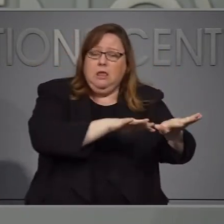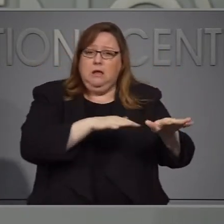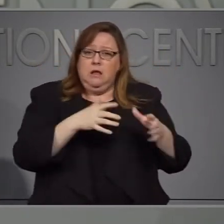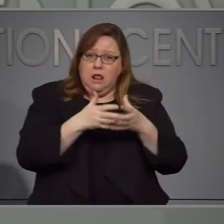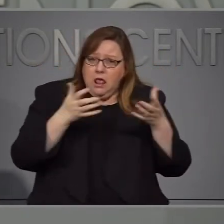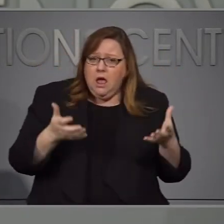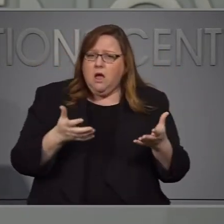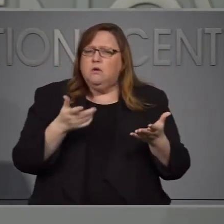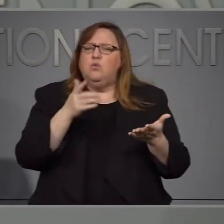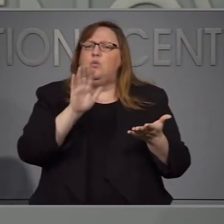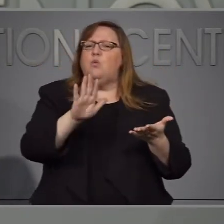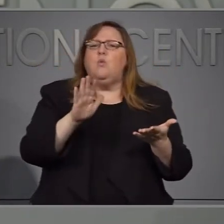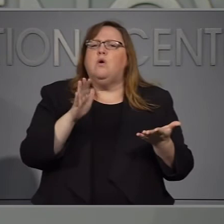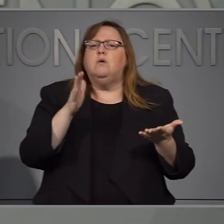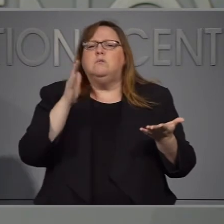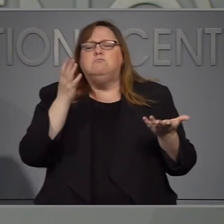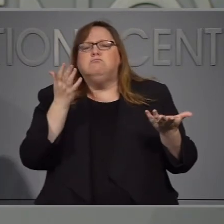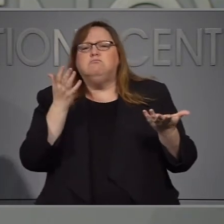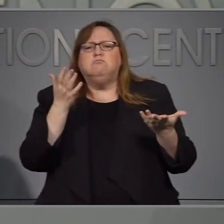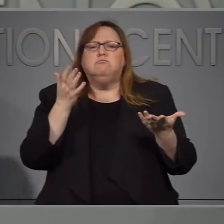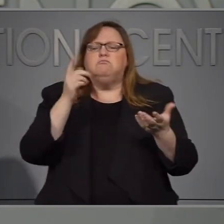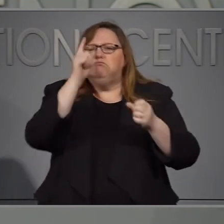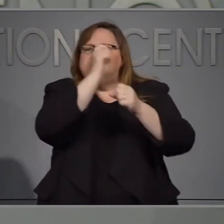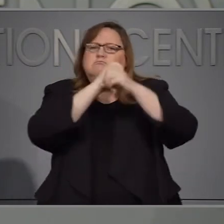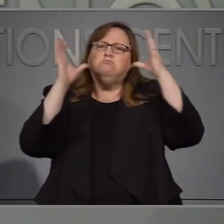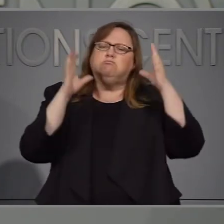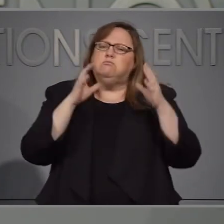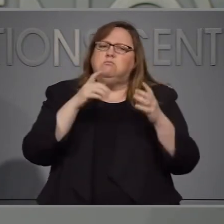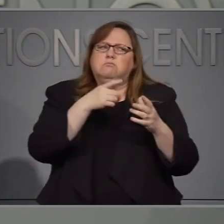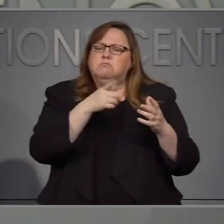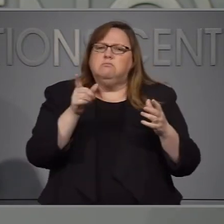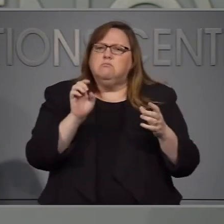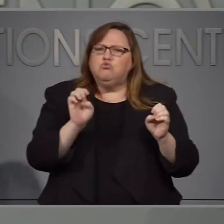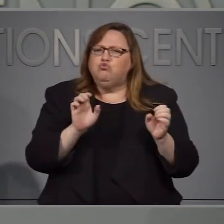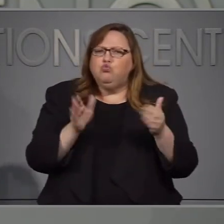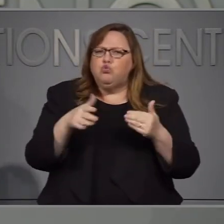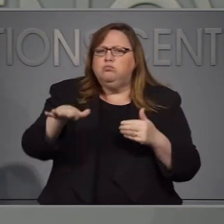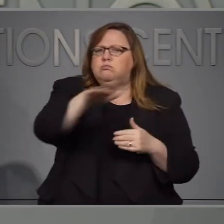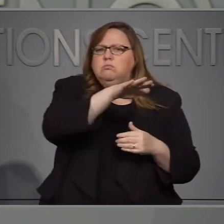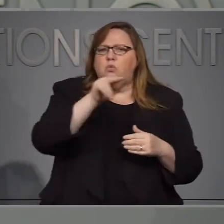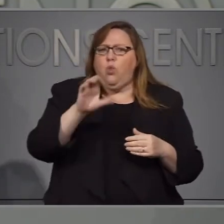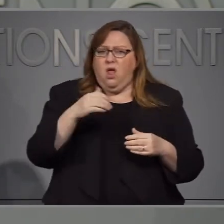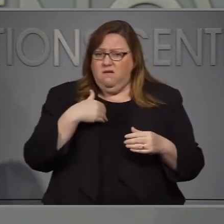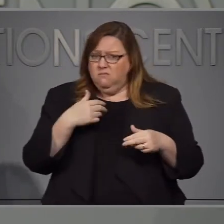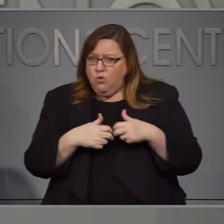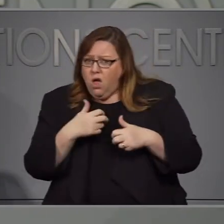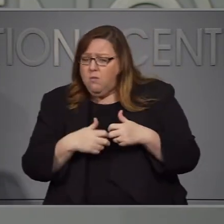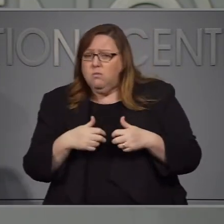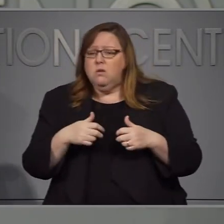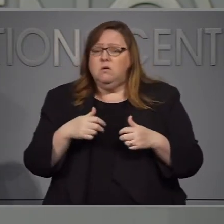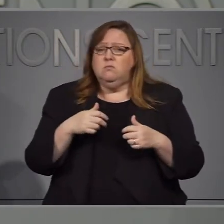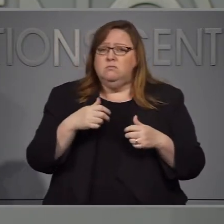número de pacientes que están llegando nos puede dar un poco una idea de cuál es la situación de las salas de emergencias.